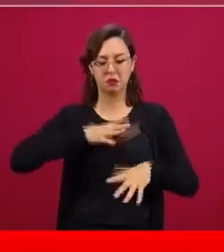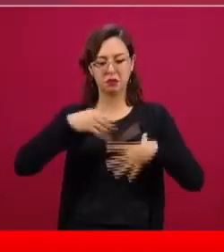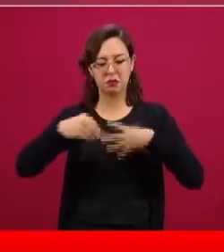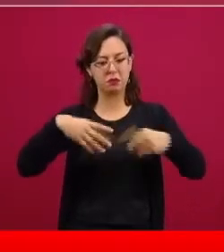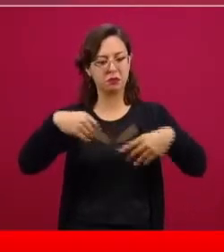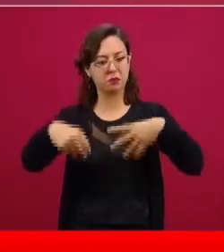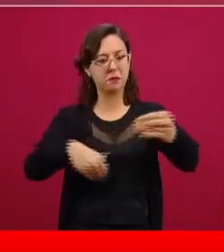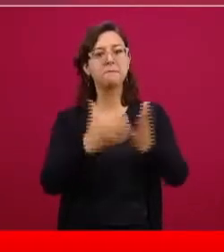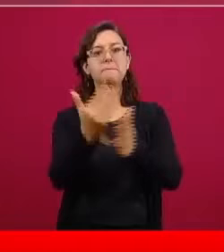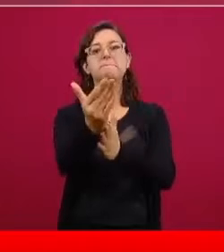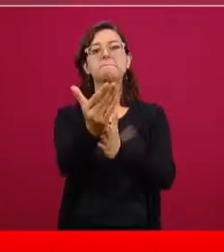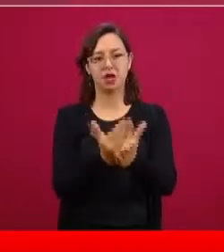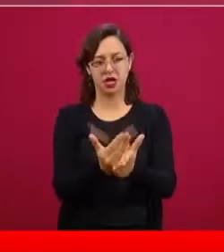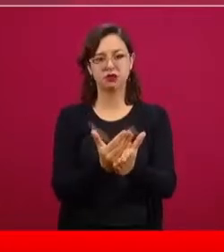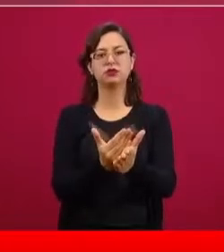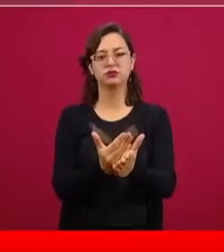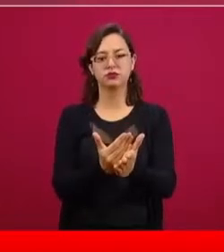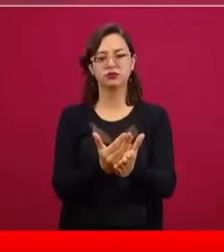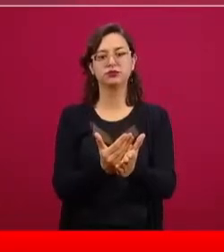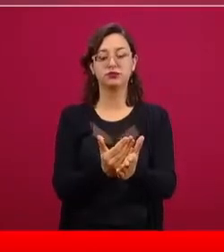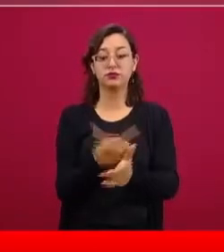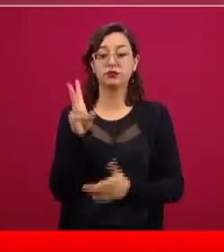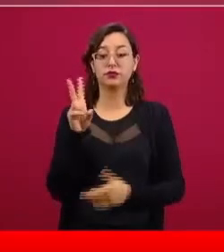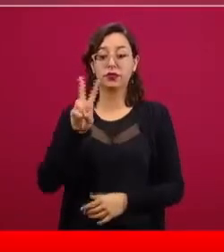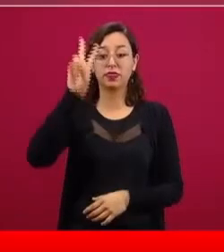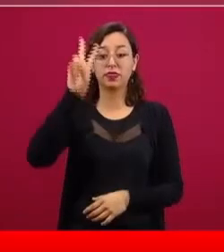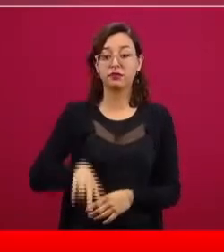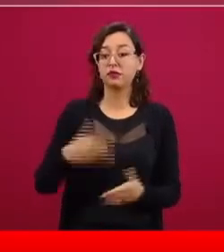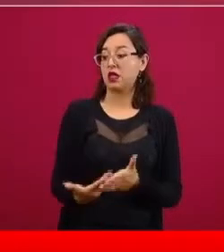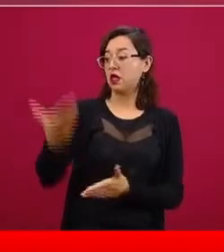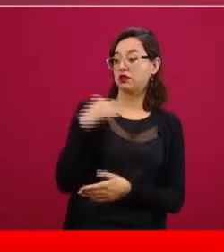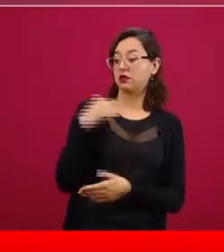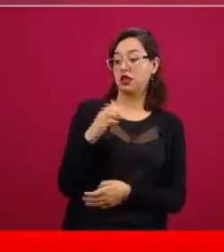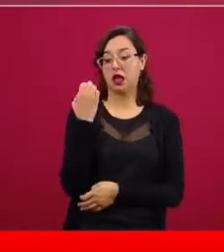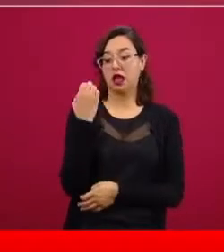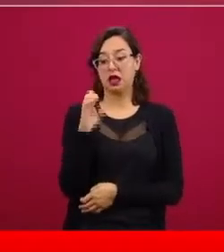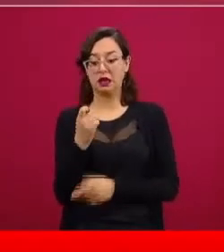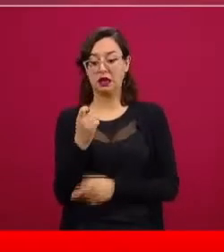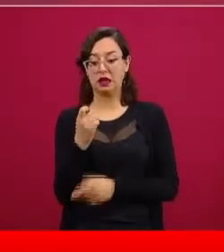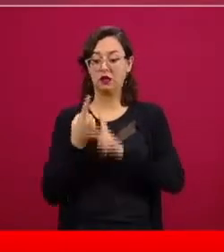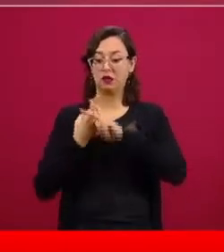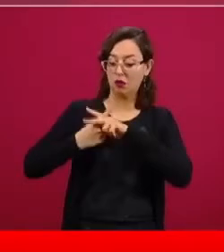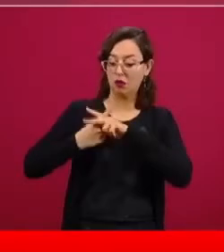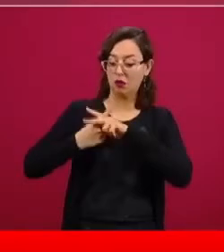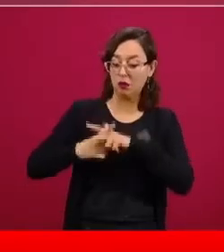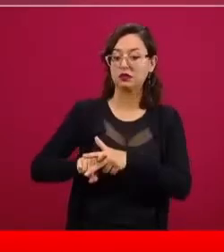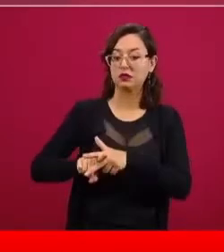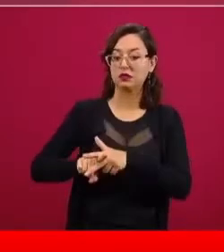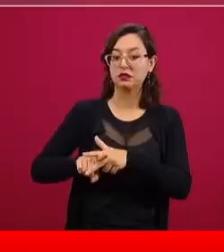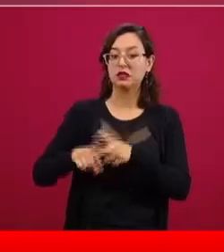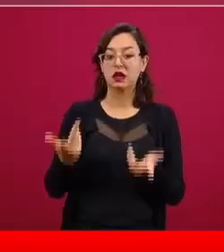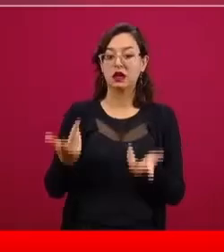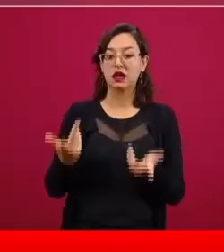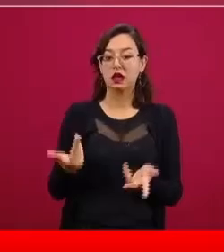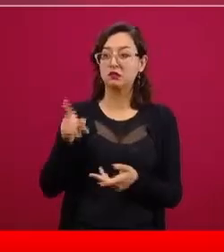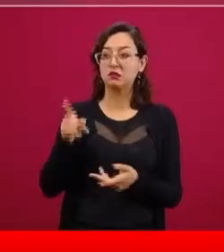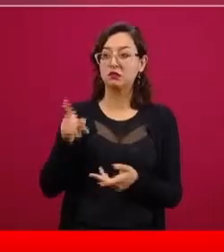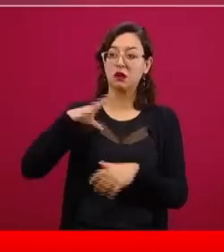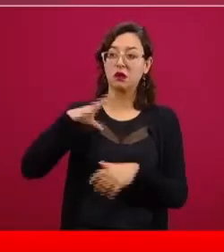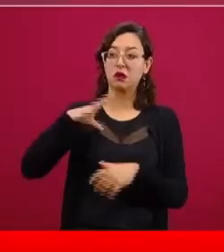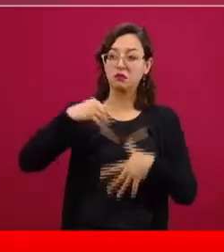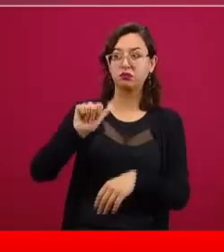Como hemos dicho desde el inicio, desde enero, mucho antes de que llegara incluso el primer caso,